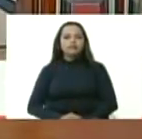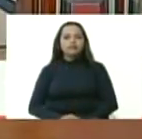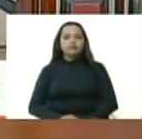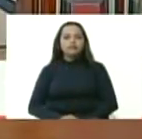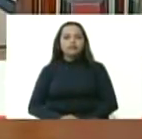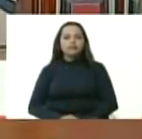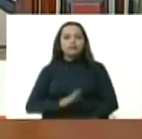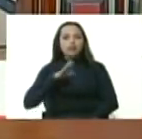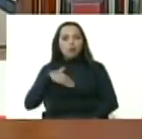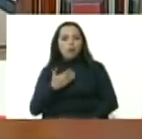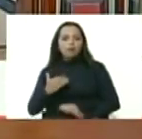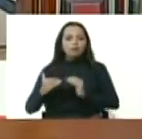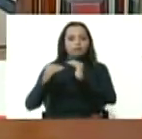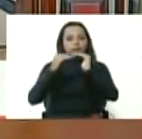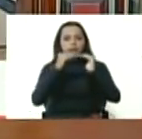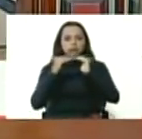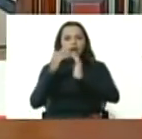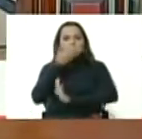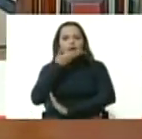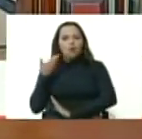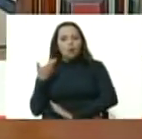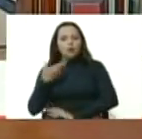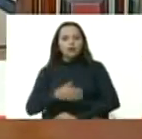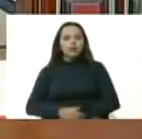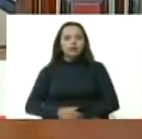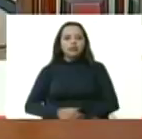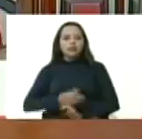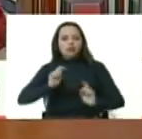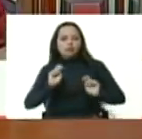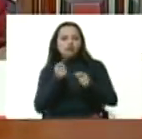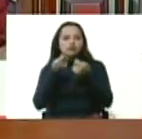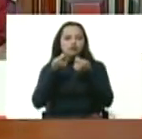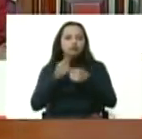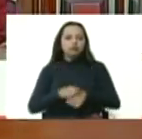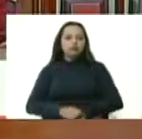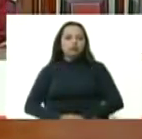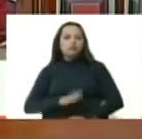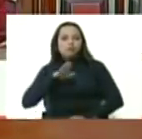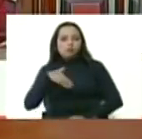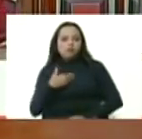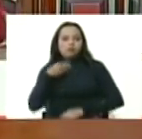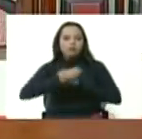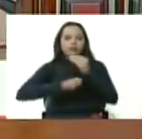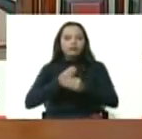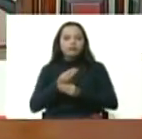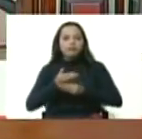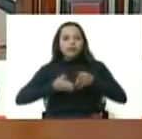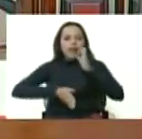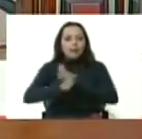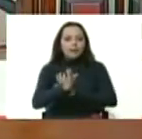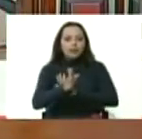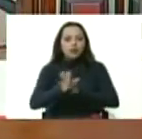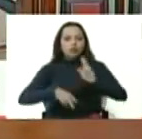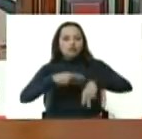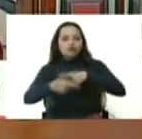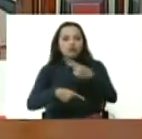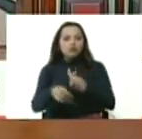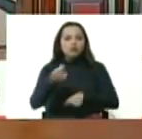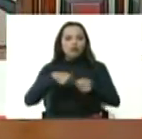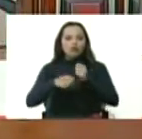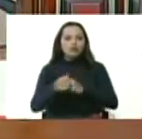para estabilizarlo mejorarlo recuperarlo y ponerlo en la senda del progreso económico